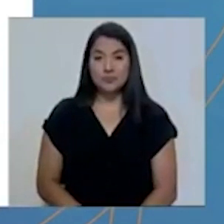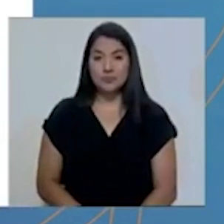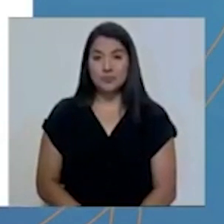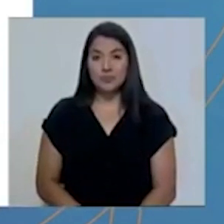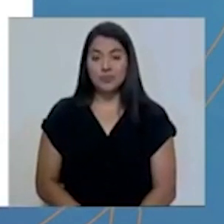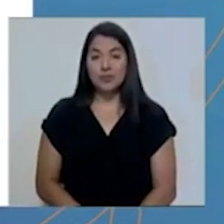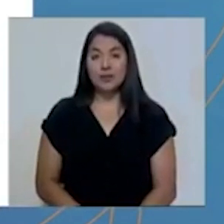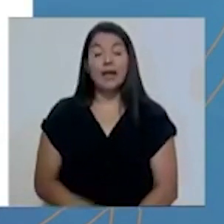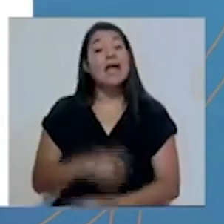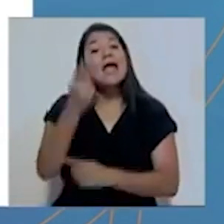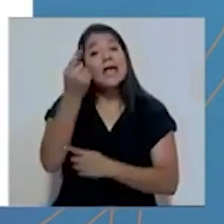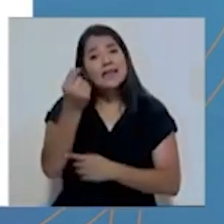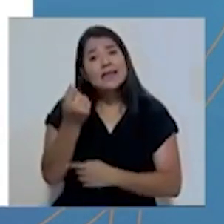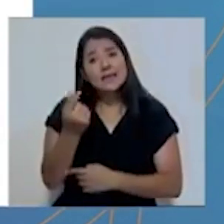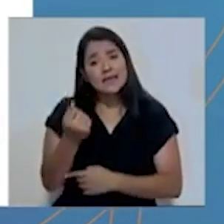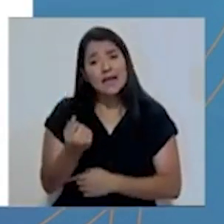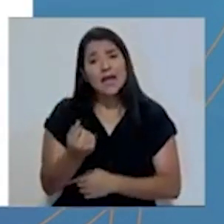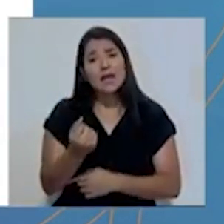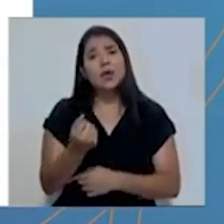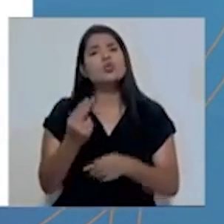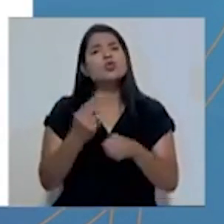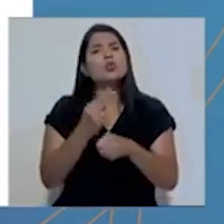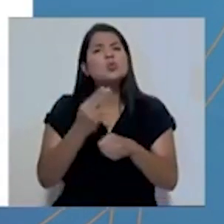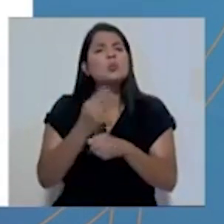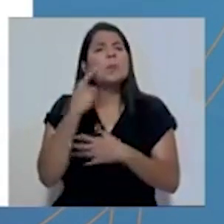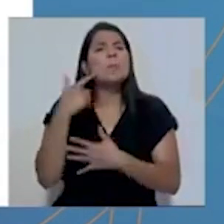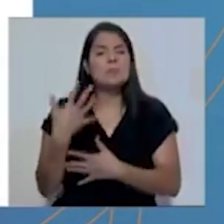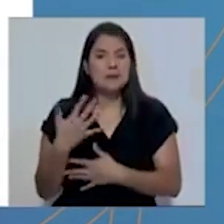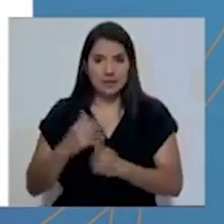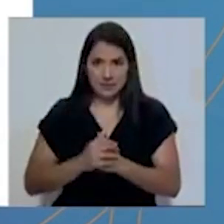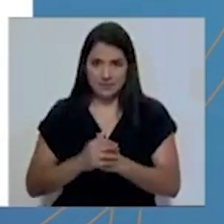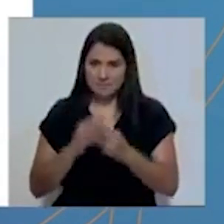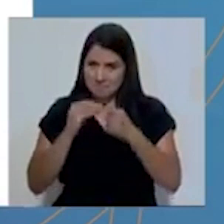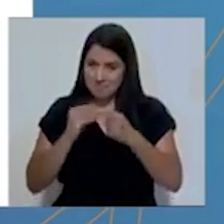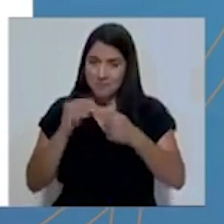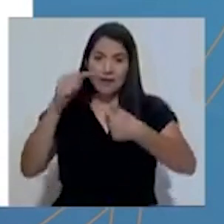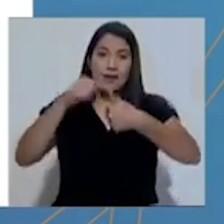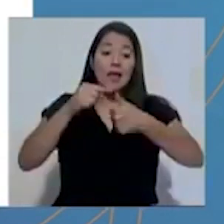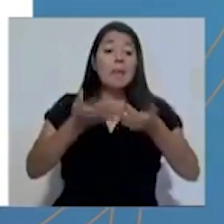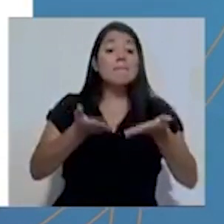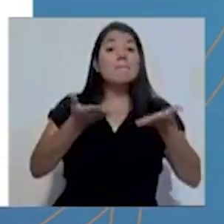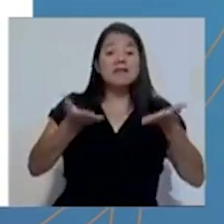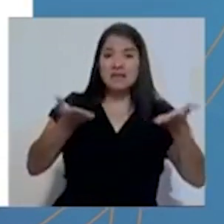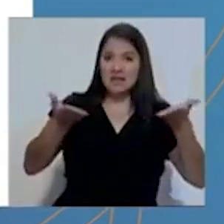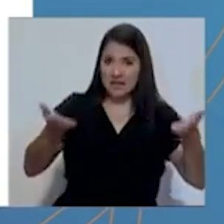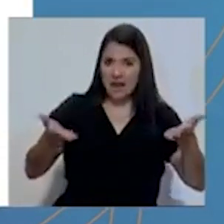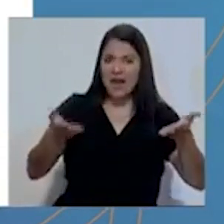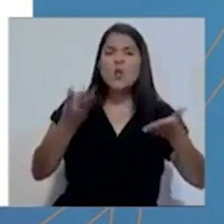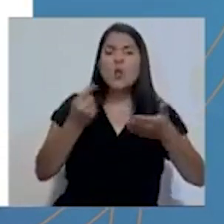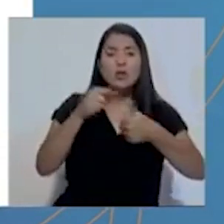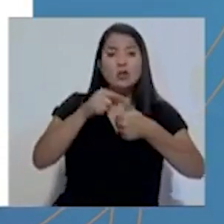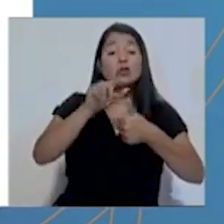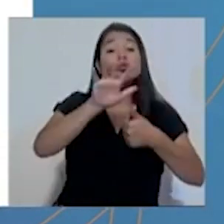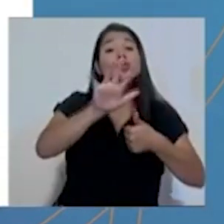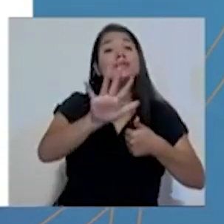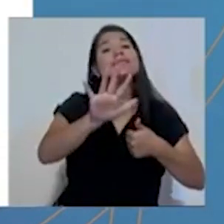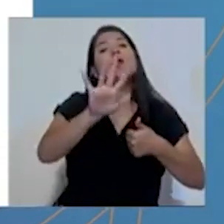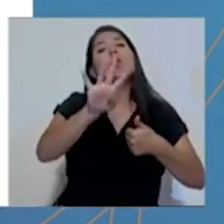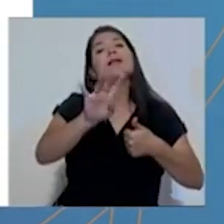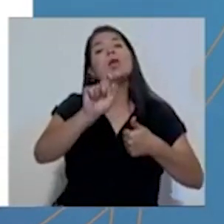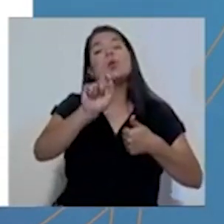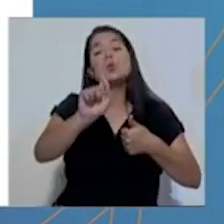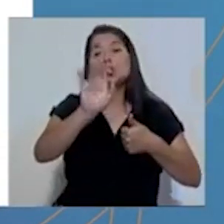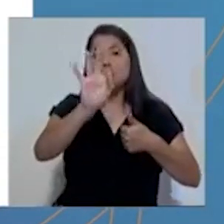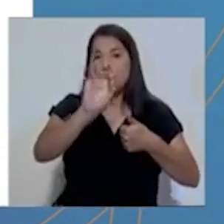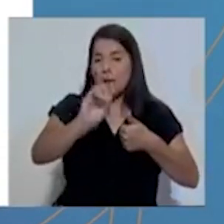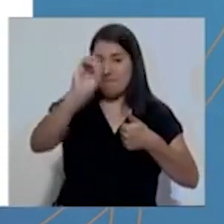Los recursos se han invertido principalmente en materiales y suministros, un 54.9